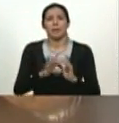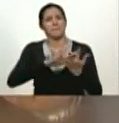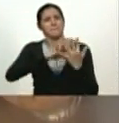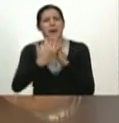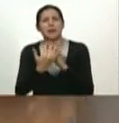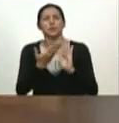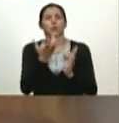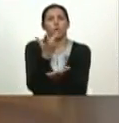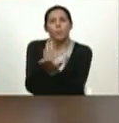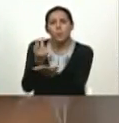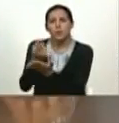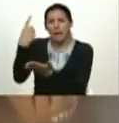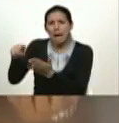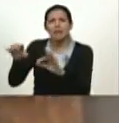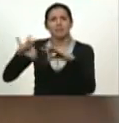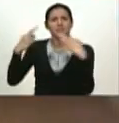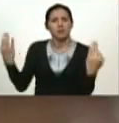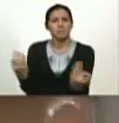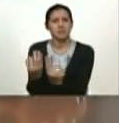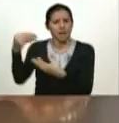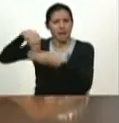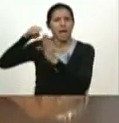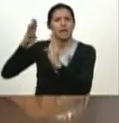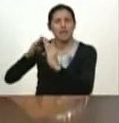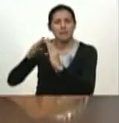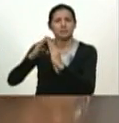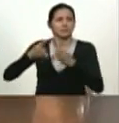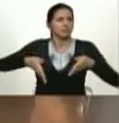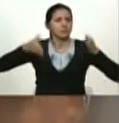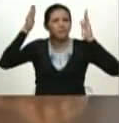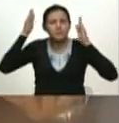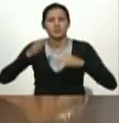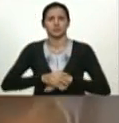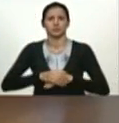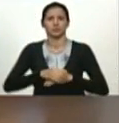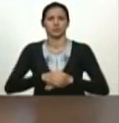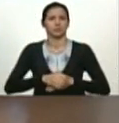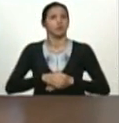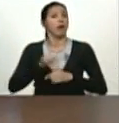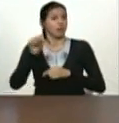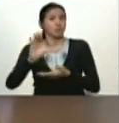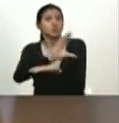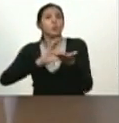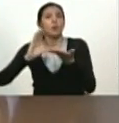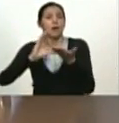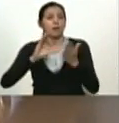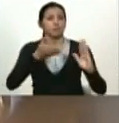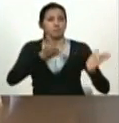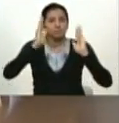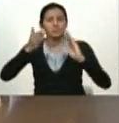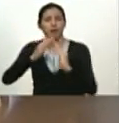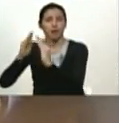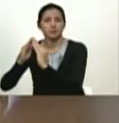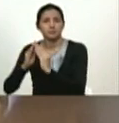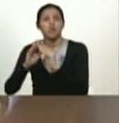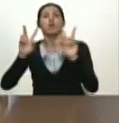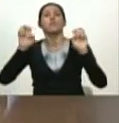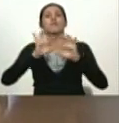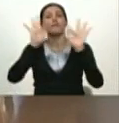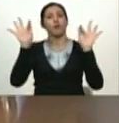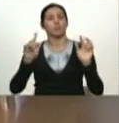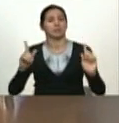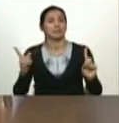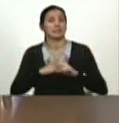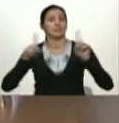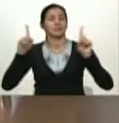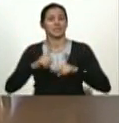en la familia en el urbanismo agricultura urbana una nueva cultura productiva quienes